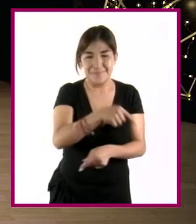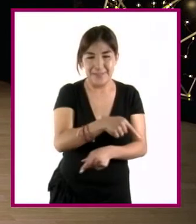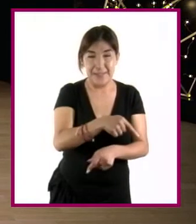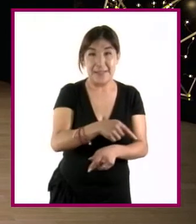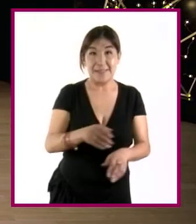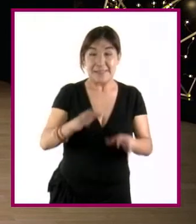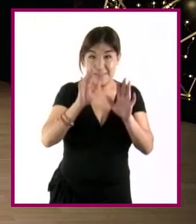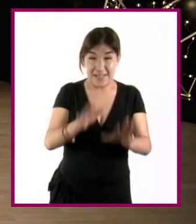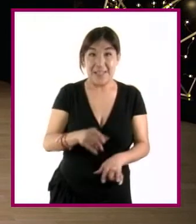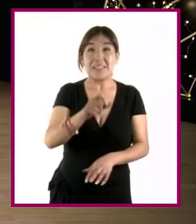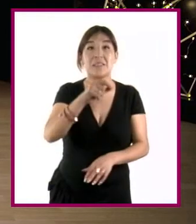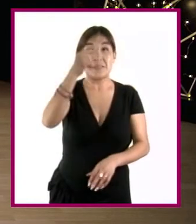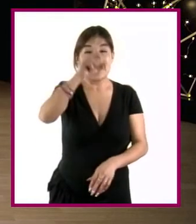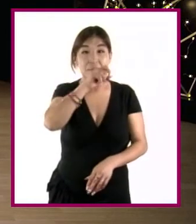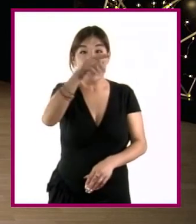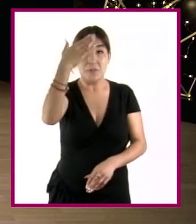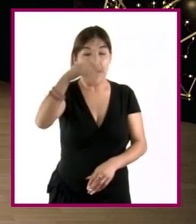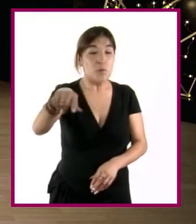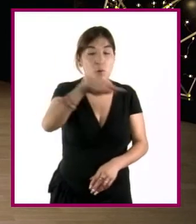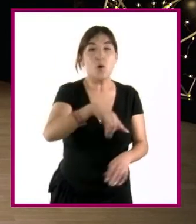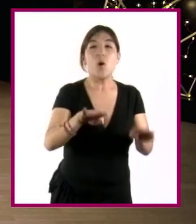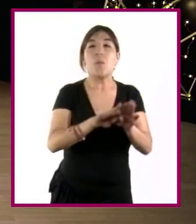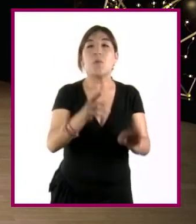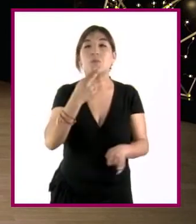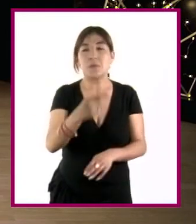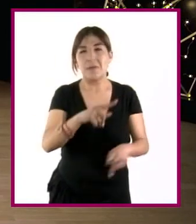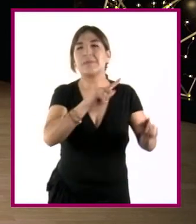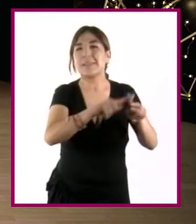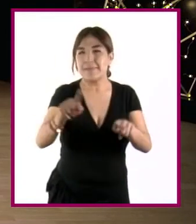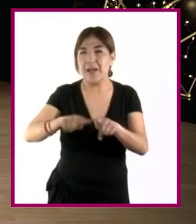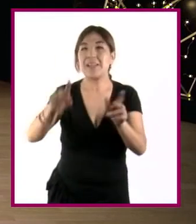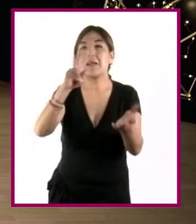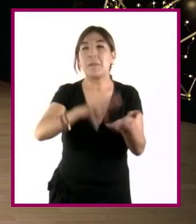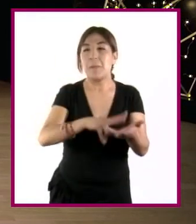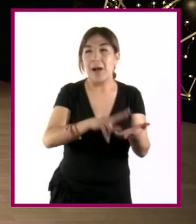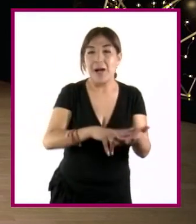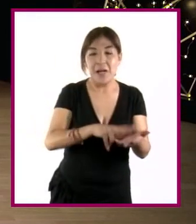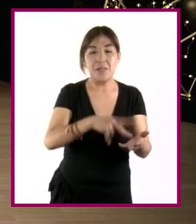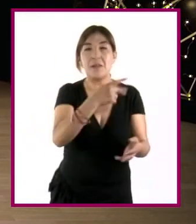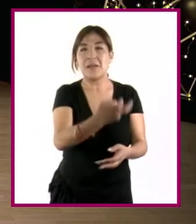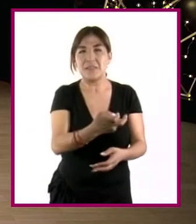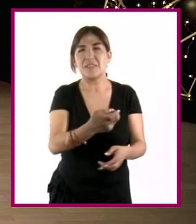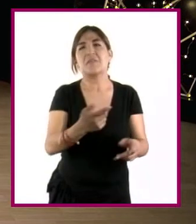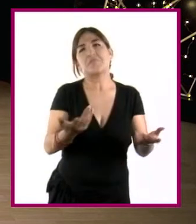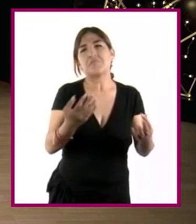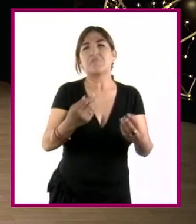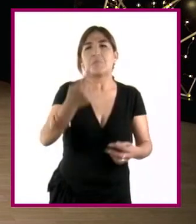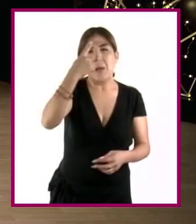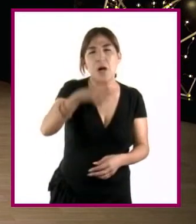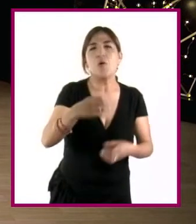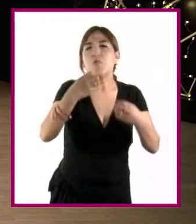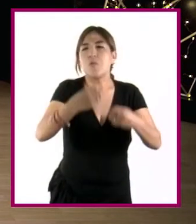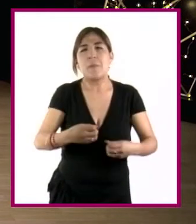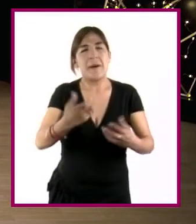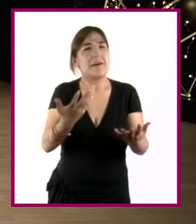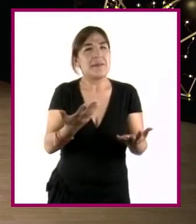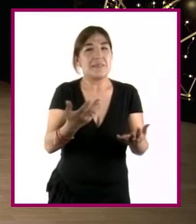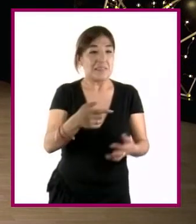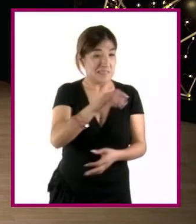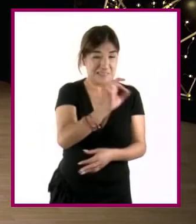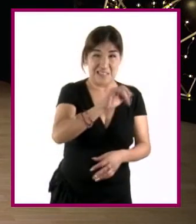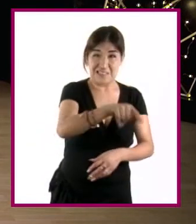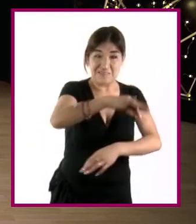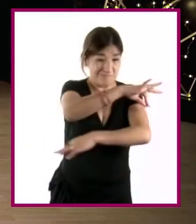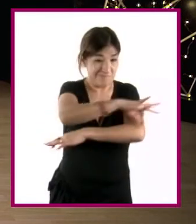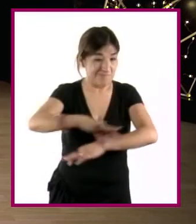escalas, también podemos encontrar sus valores en diferentes tipos de situaciones. Sin ellas, difícilmente podríamos hacer